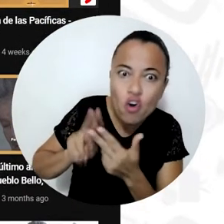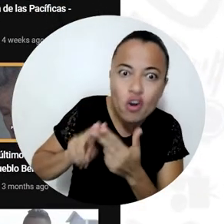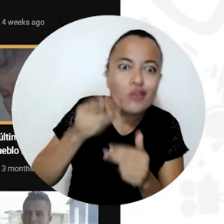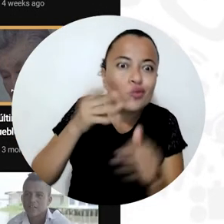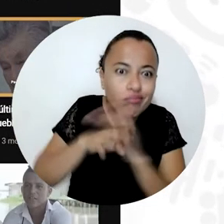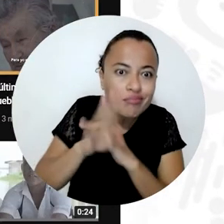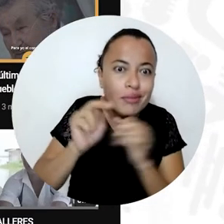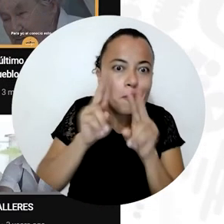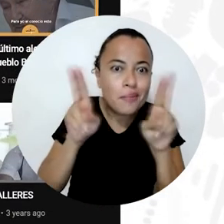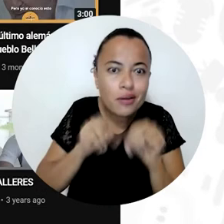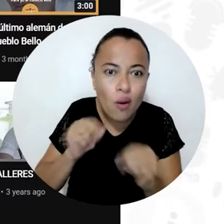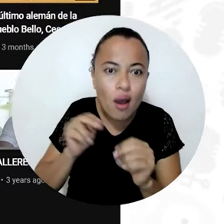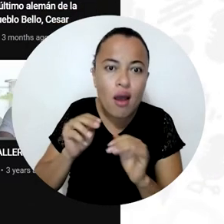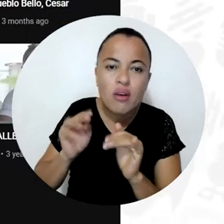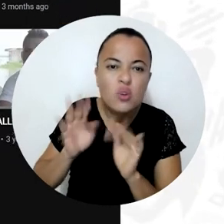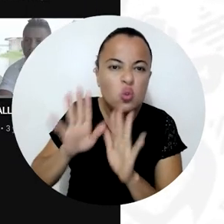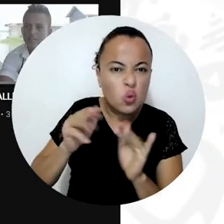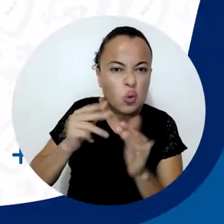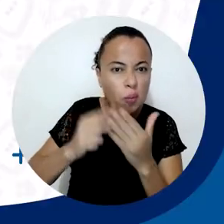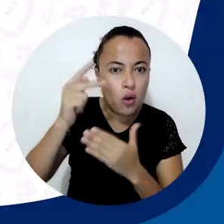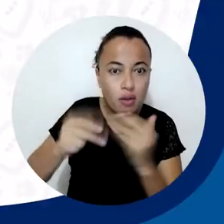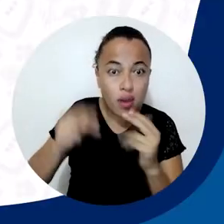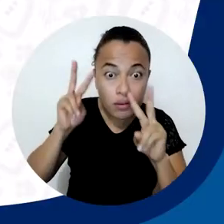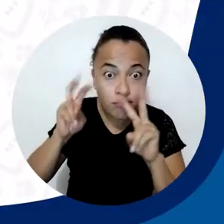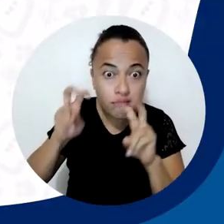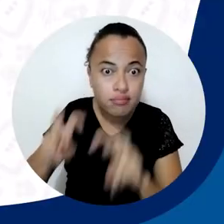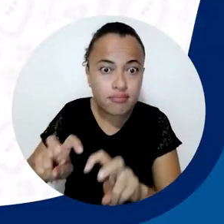a través de internet consultan el proyecto La Piragua.